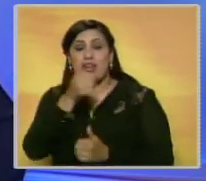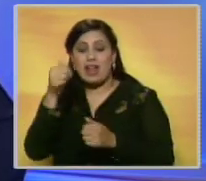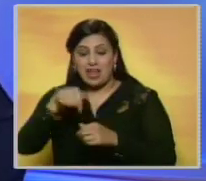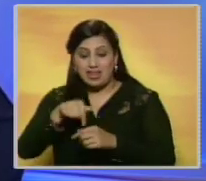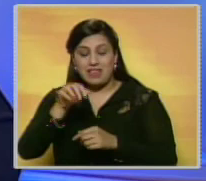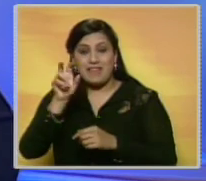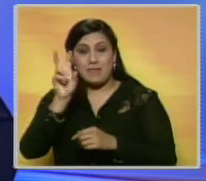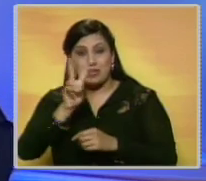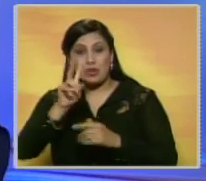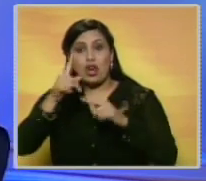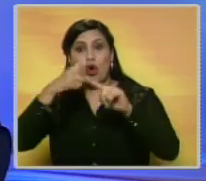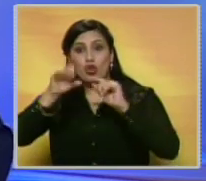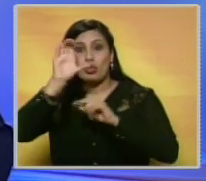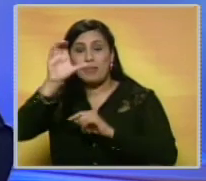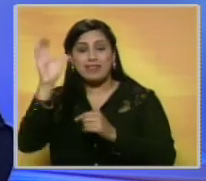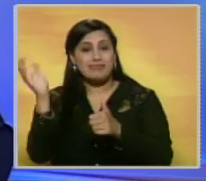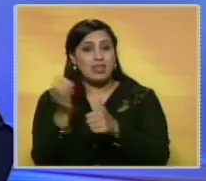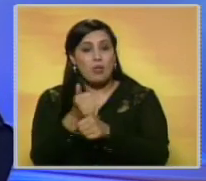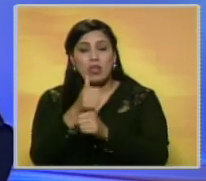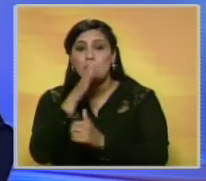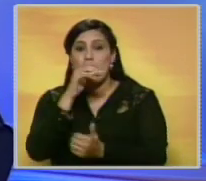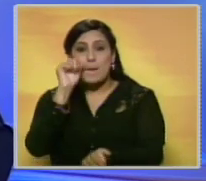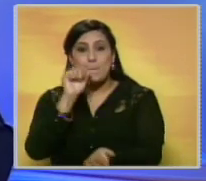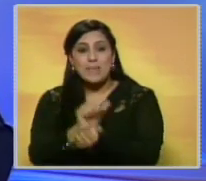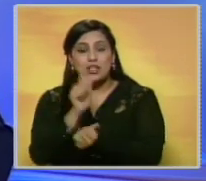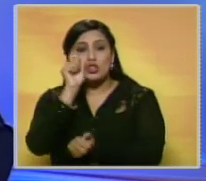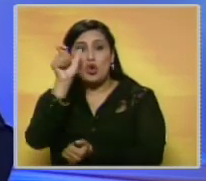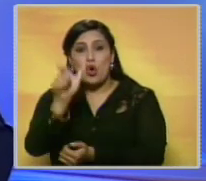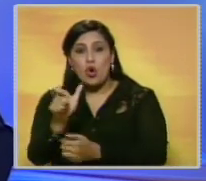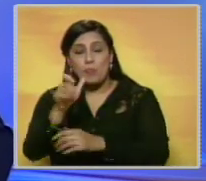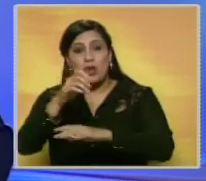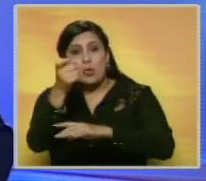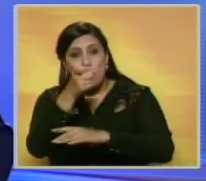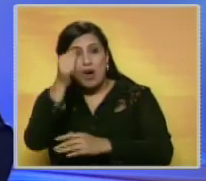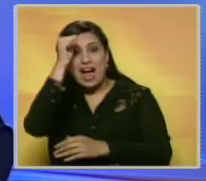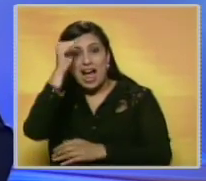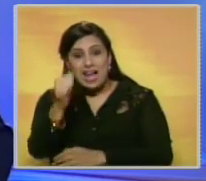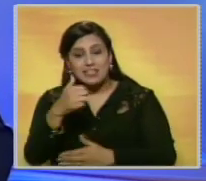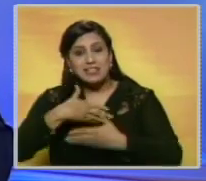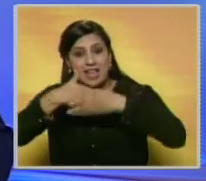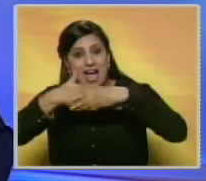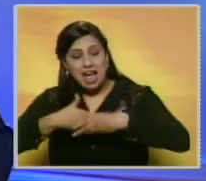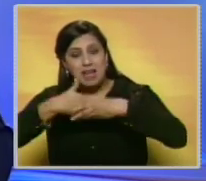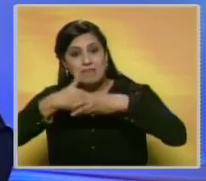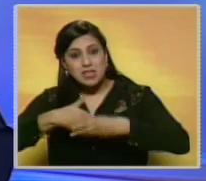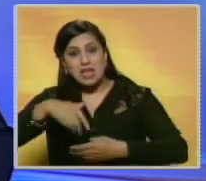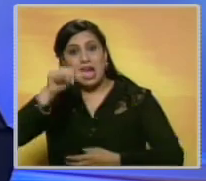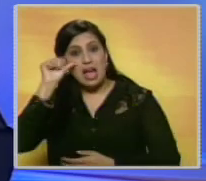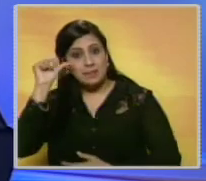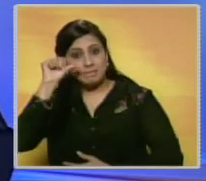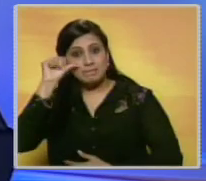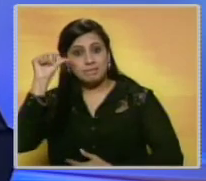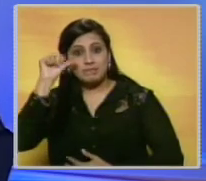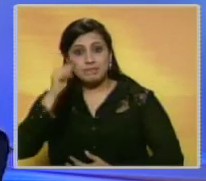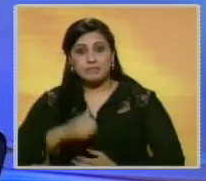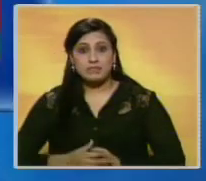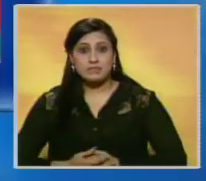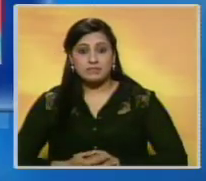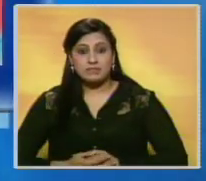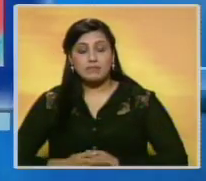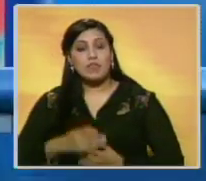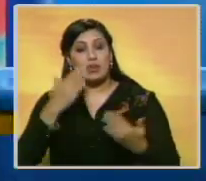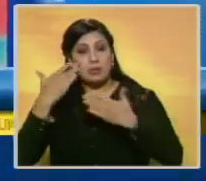nacionales como internacionales, hayan dado captura a Johnny Bolívar, buscado por el asesinato de nuestra compañera de labores, Adriana Urquiola.